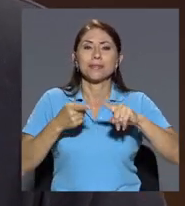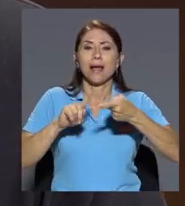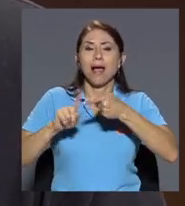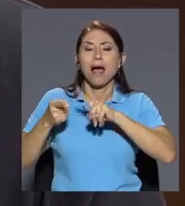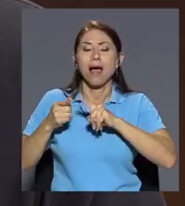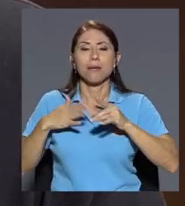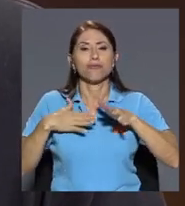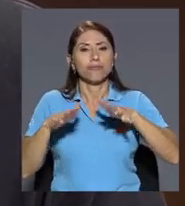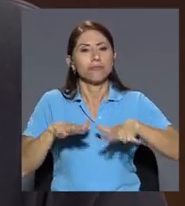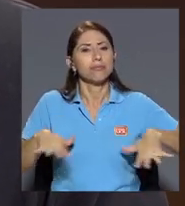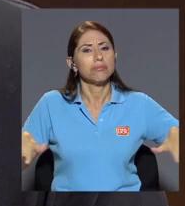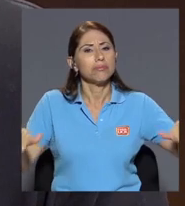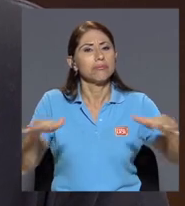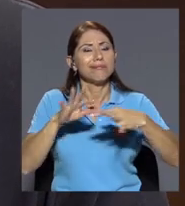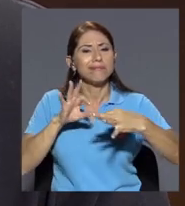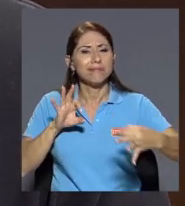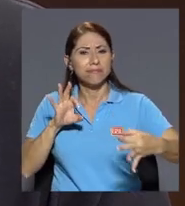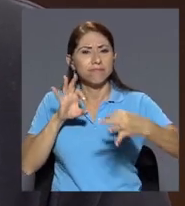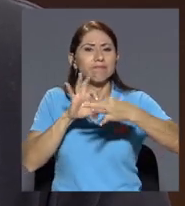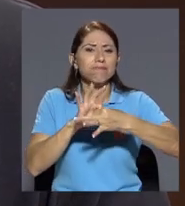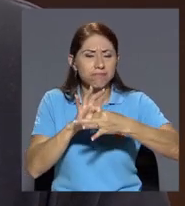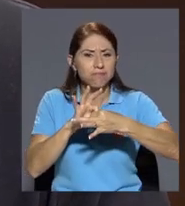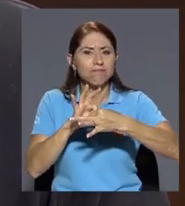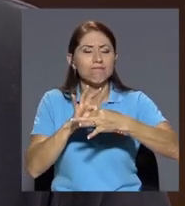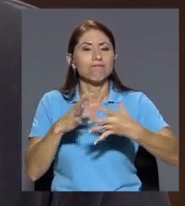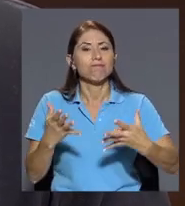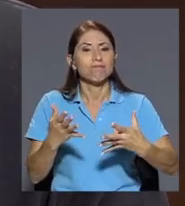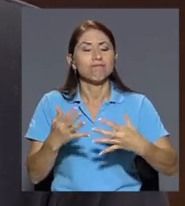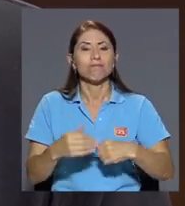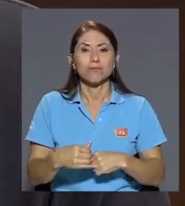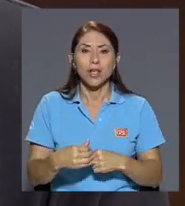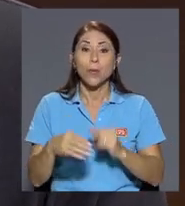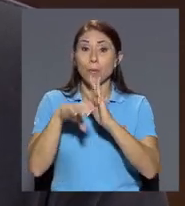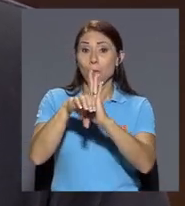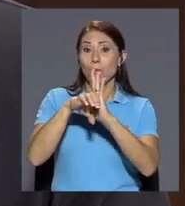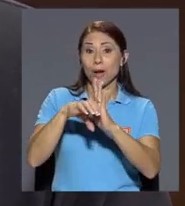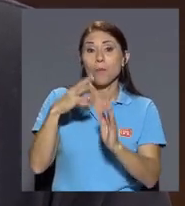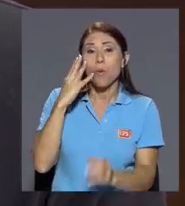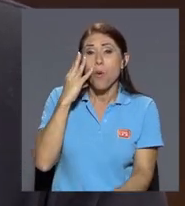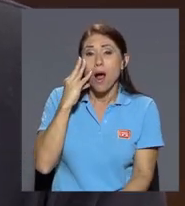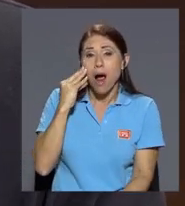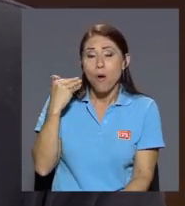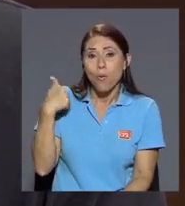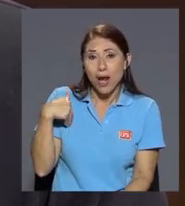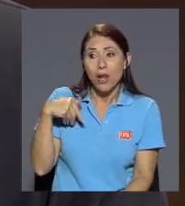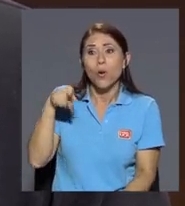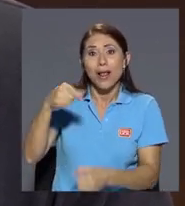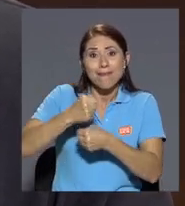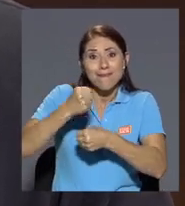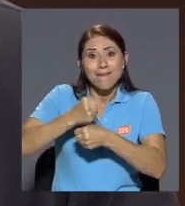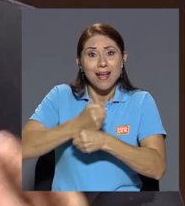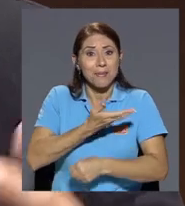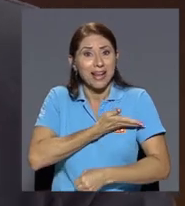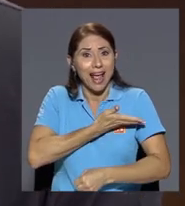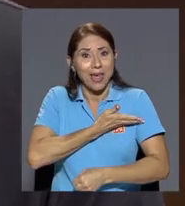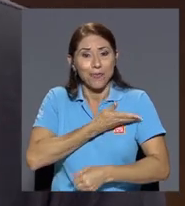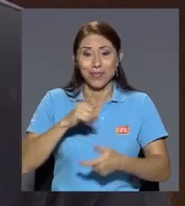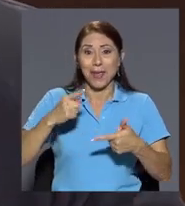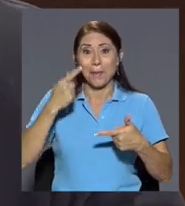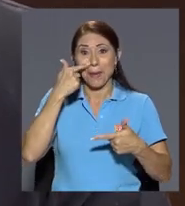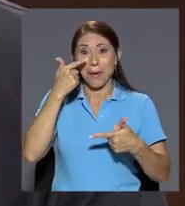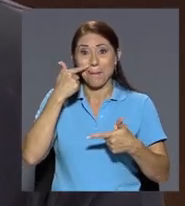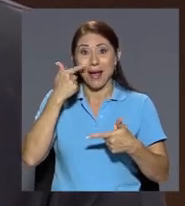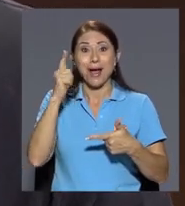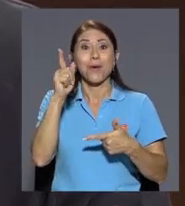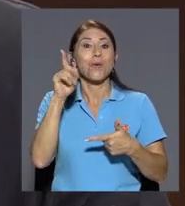¿qué le digo? por ejemplo mi abuelo fue tramero en el mercado mi papá tuvo una cantina dentro del mercado